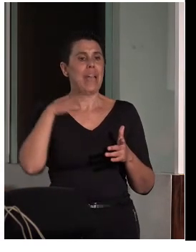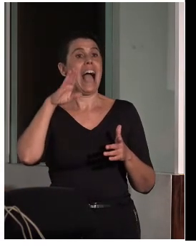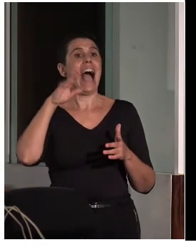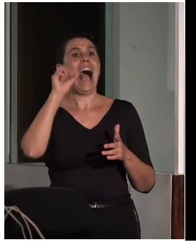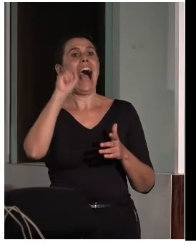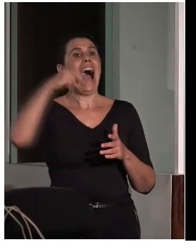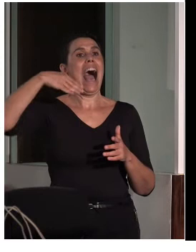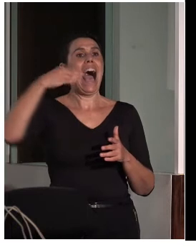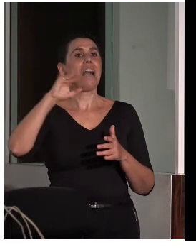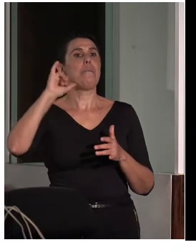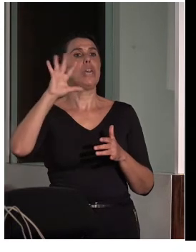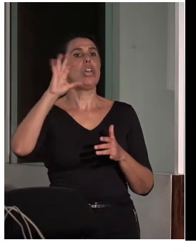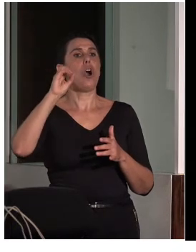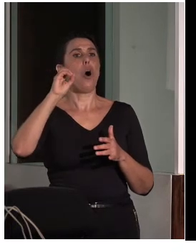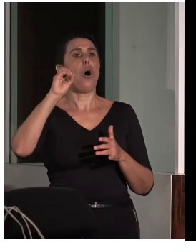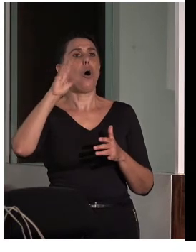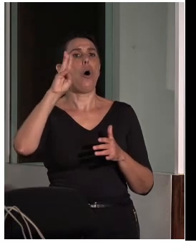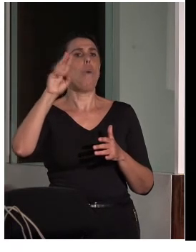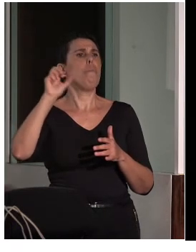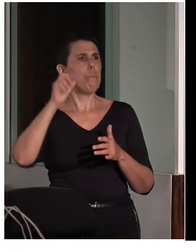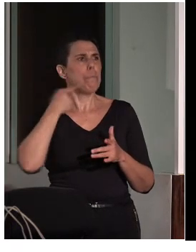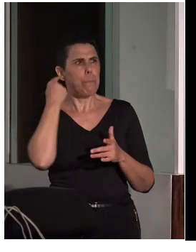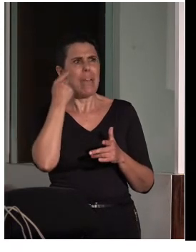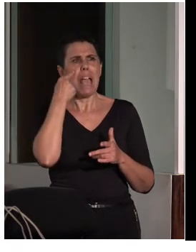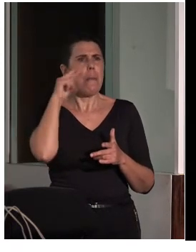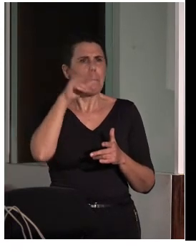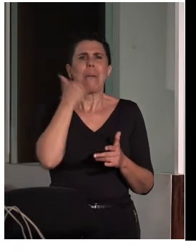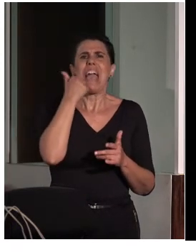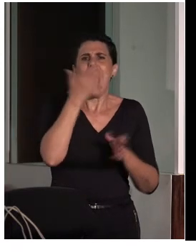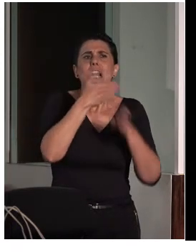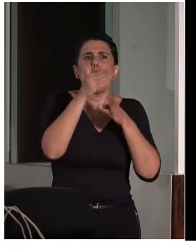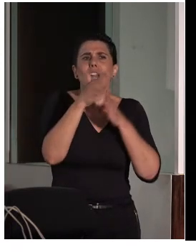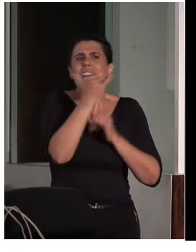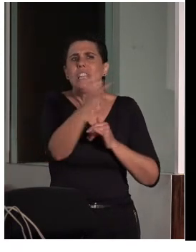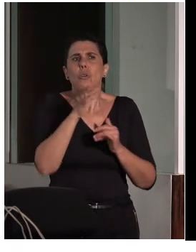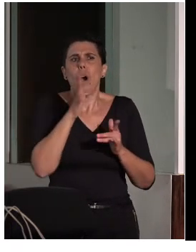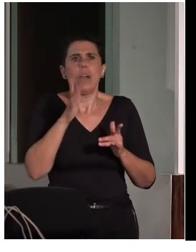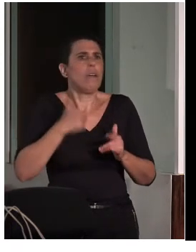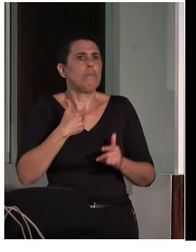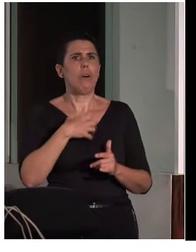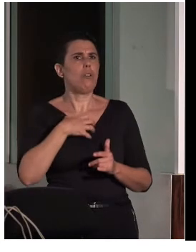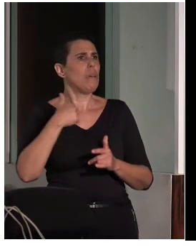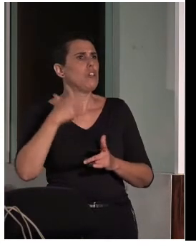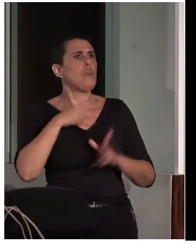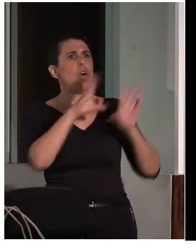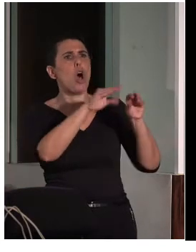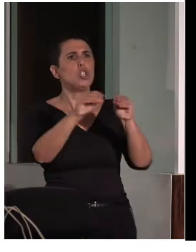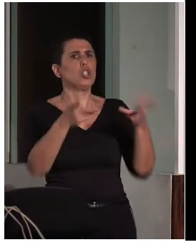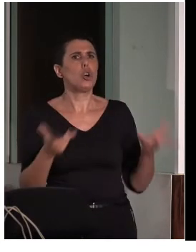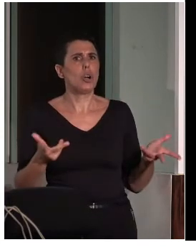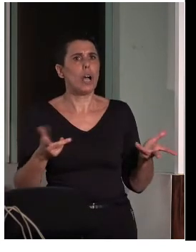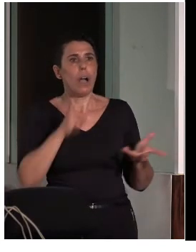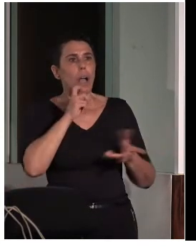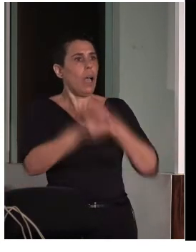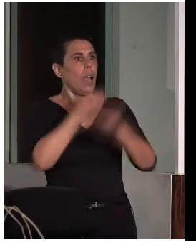pero no llegamos ni a leer la cartela, ni nos dejan acercarnos a la obra, ni podemos tocarla? Entonces, nos tiene que permitir esa